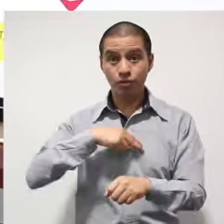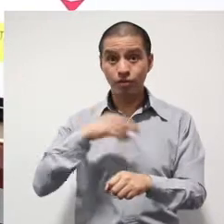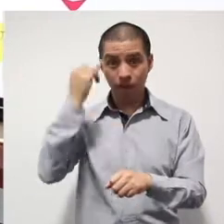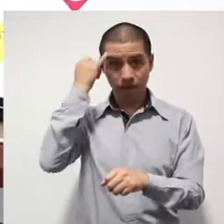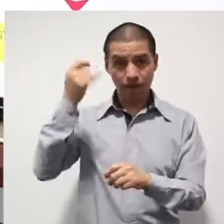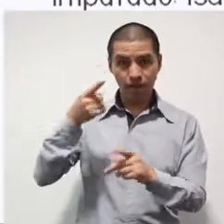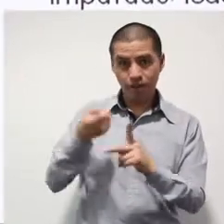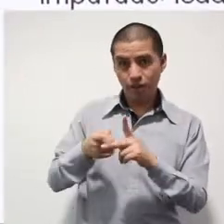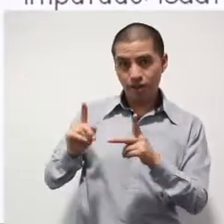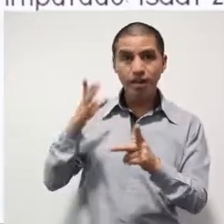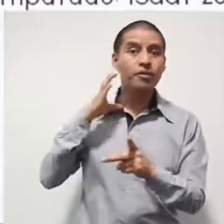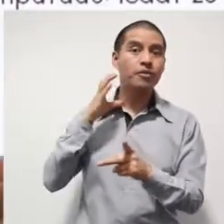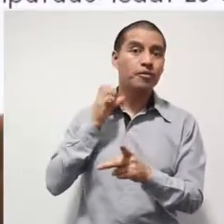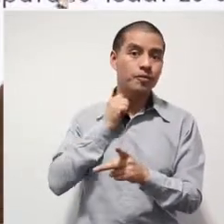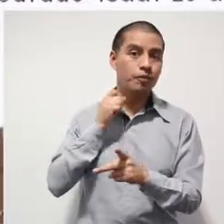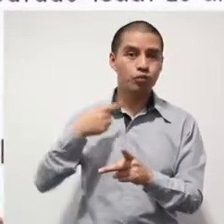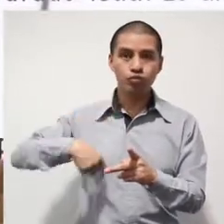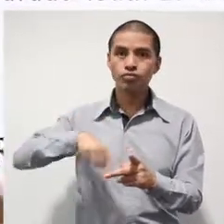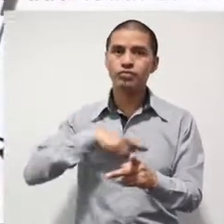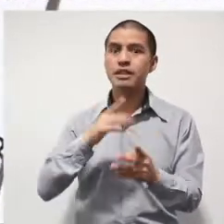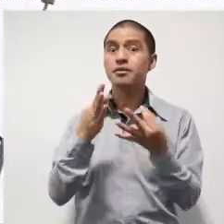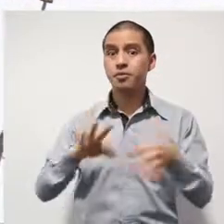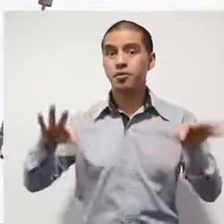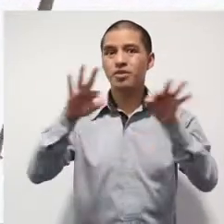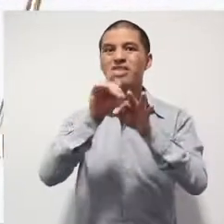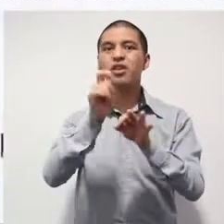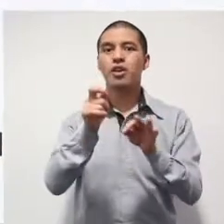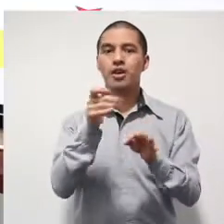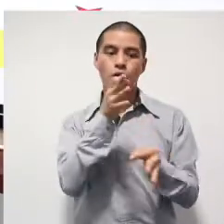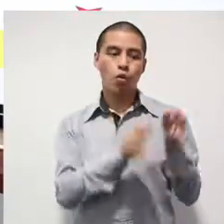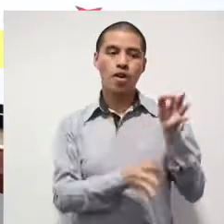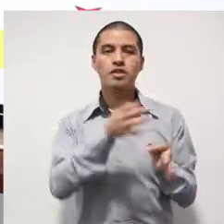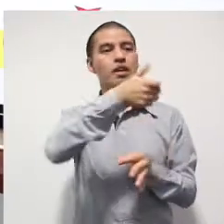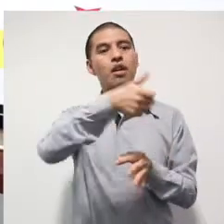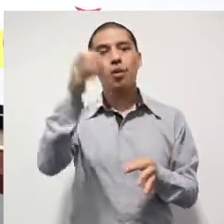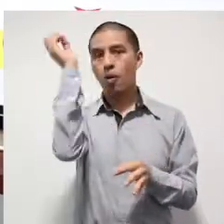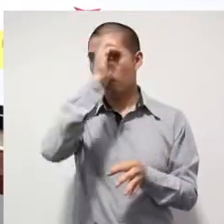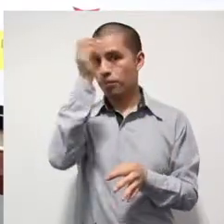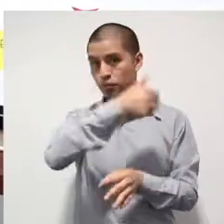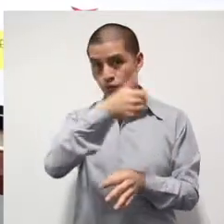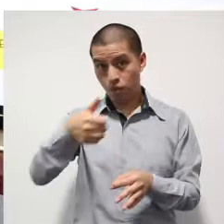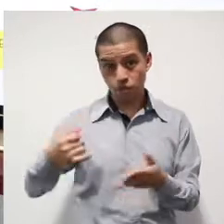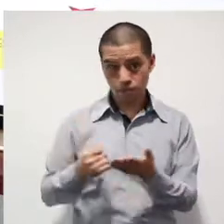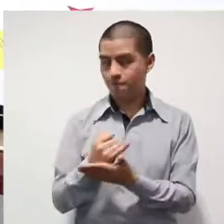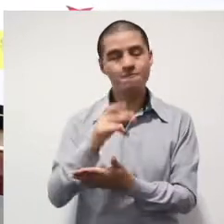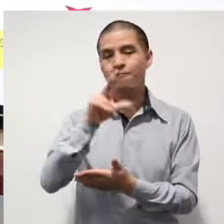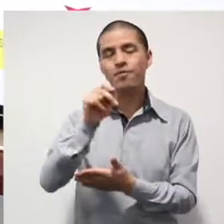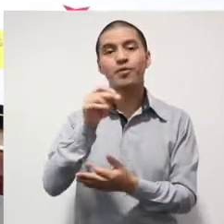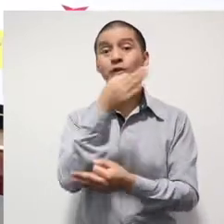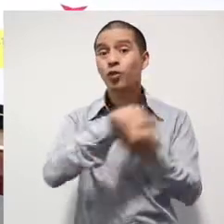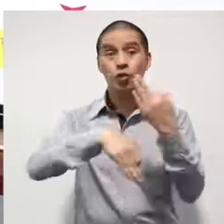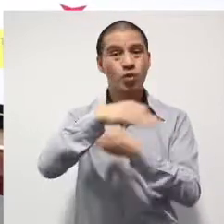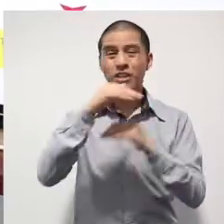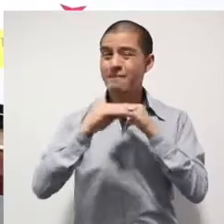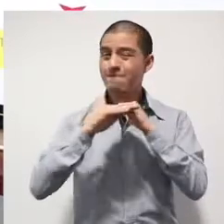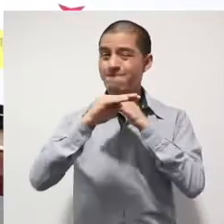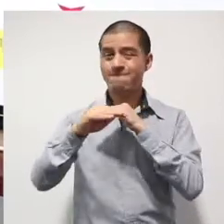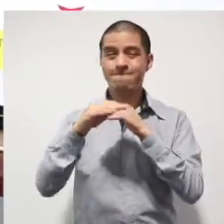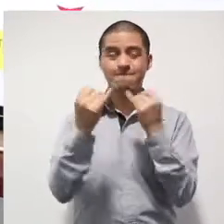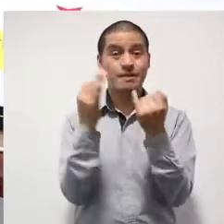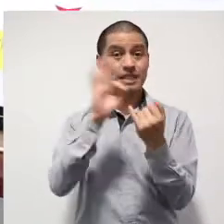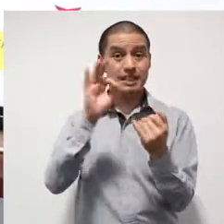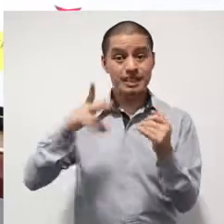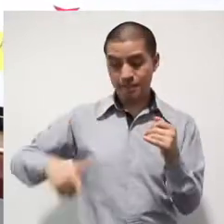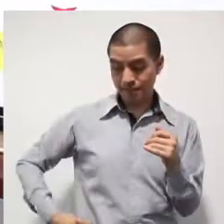iniciativa que presentamos estamos buscando que no haya disparidad en los criterios, sino que en todos los casos se considere que al utilizar un